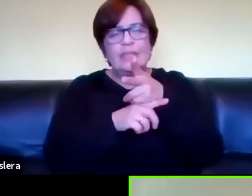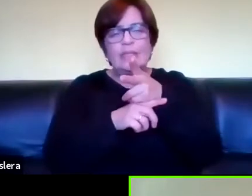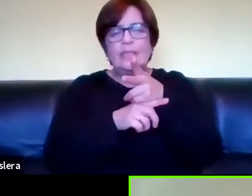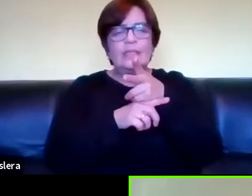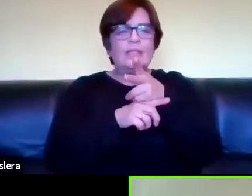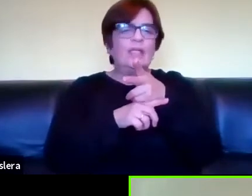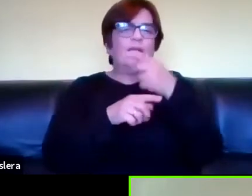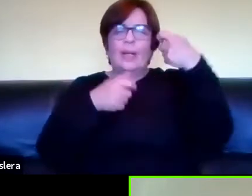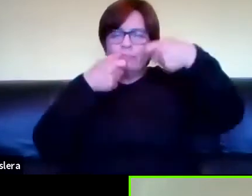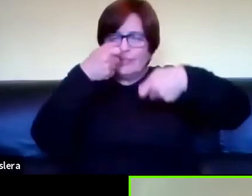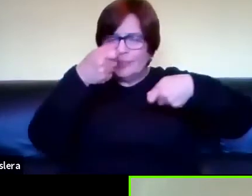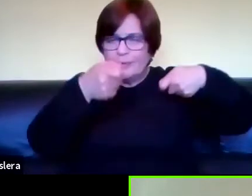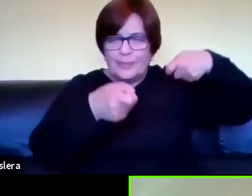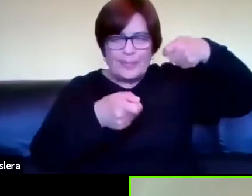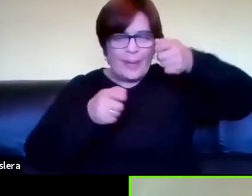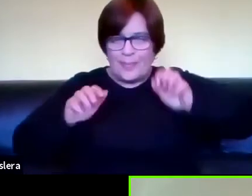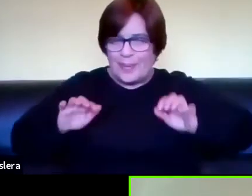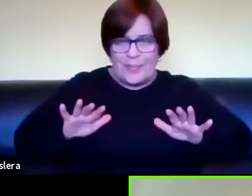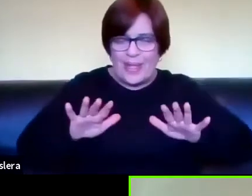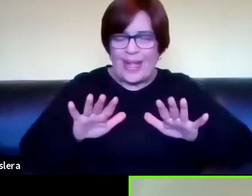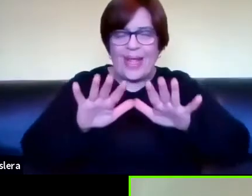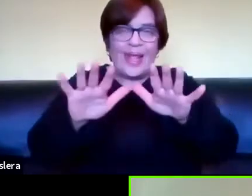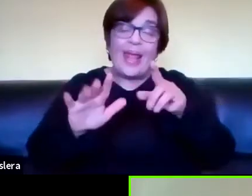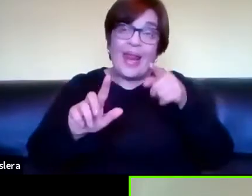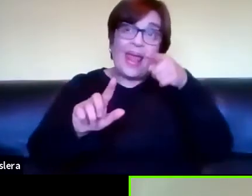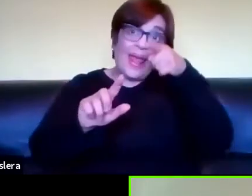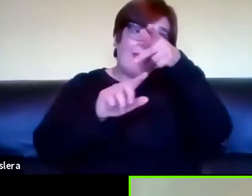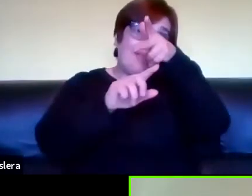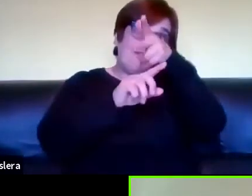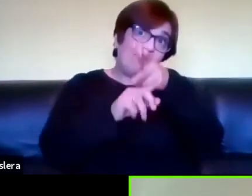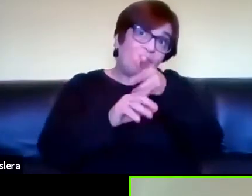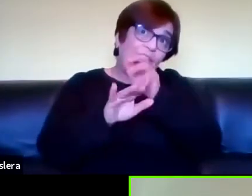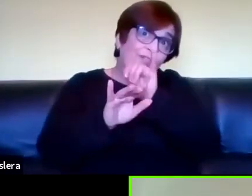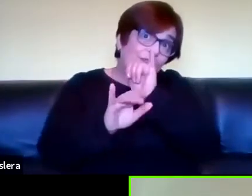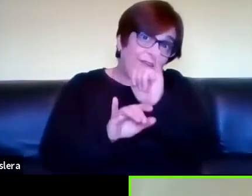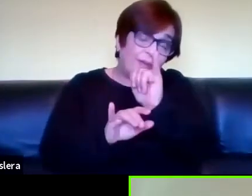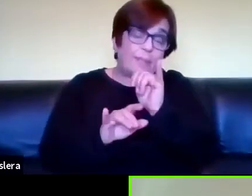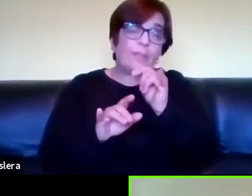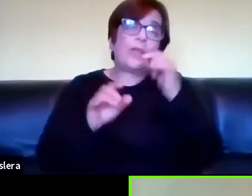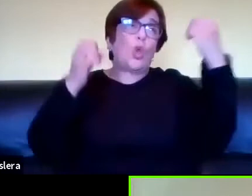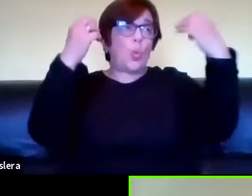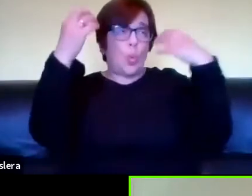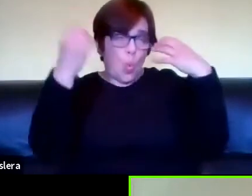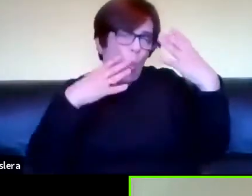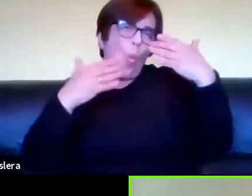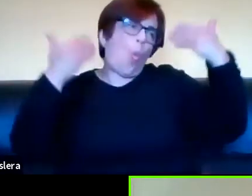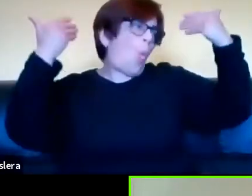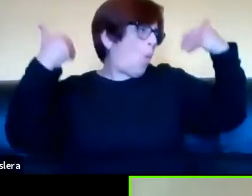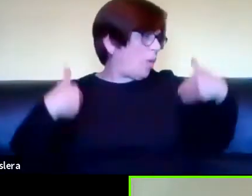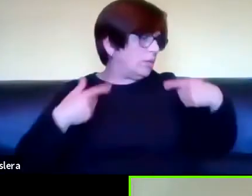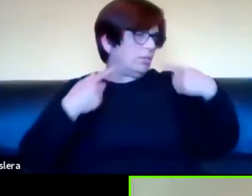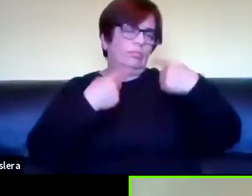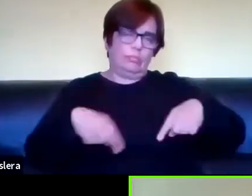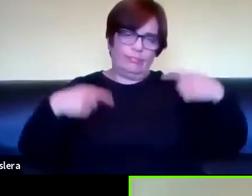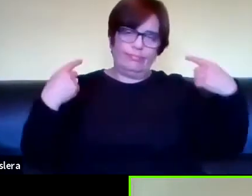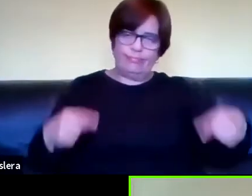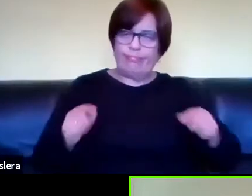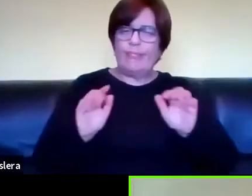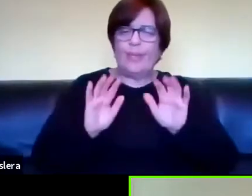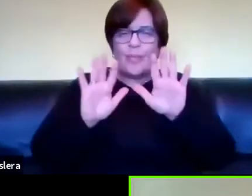elementos de producción que tienen que tener para que ese texto permanezca es decir iluminación fondo características